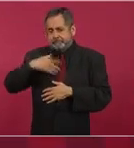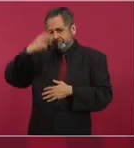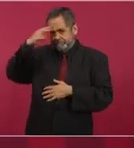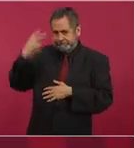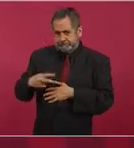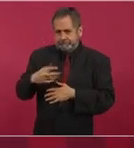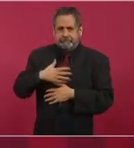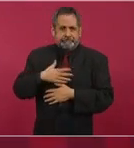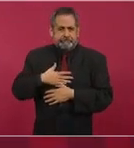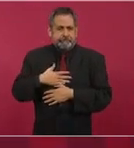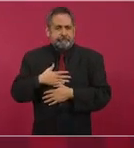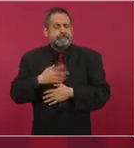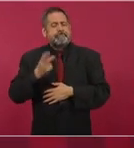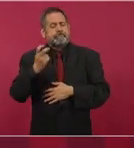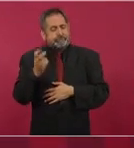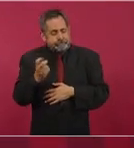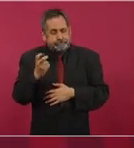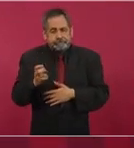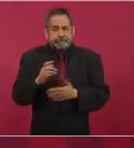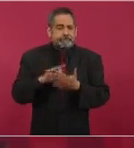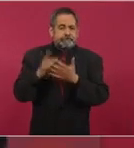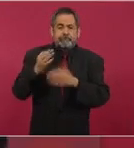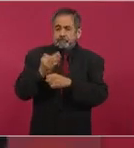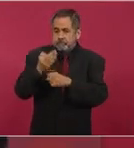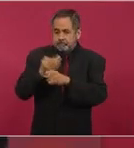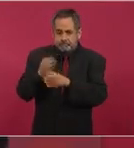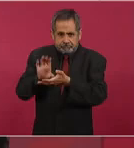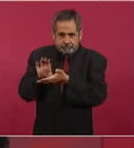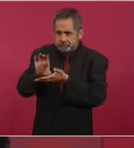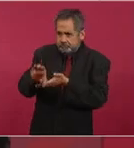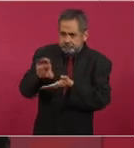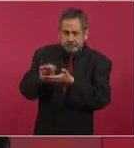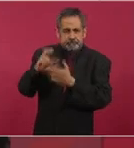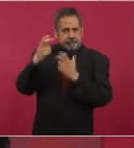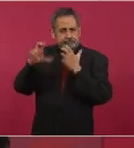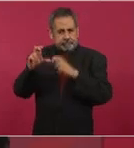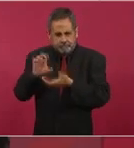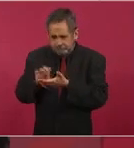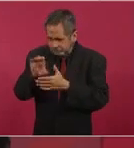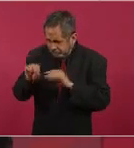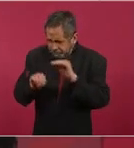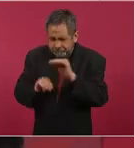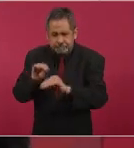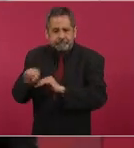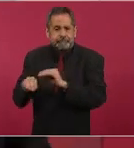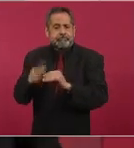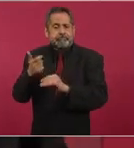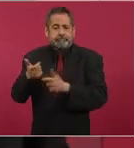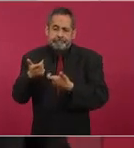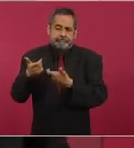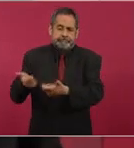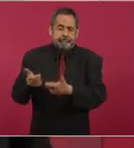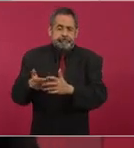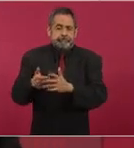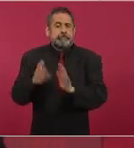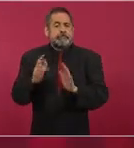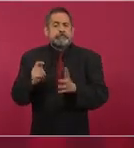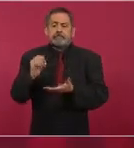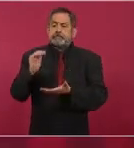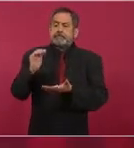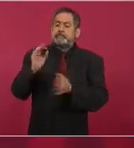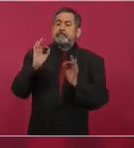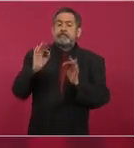gracias a eso y a lo que se ha invertido desde que llegamos hemos reducido